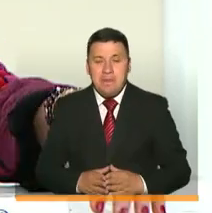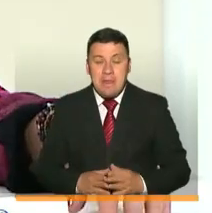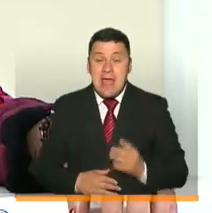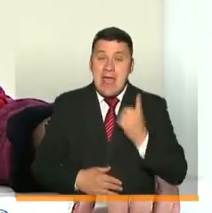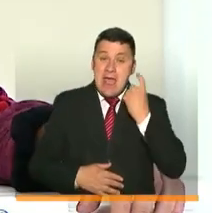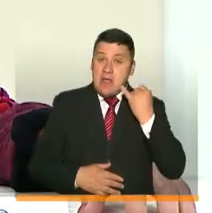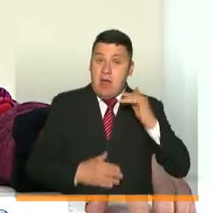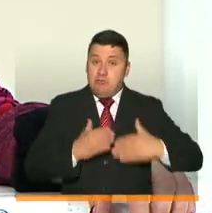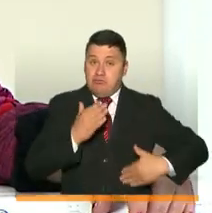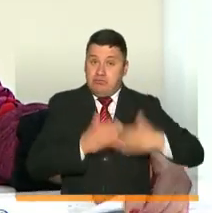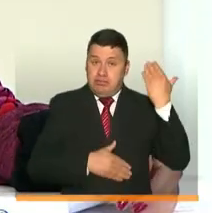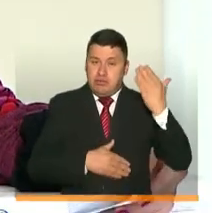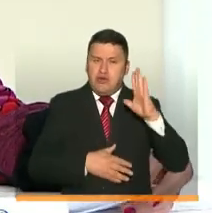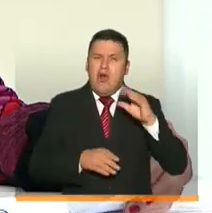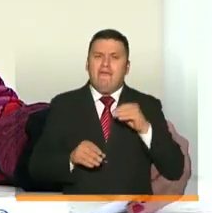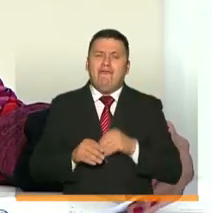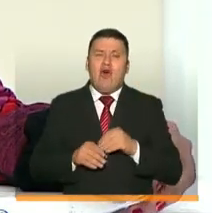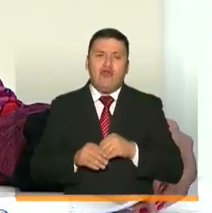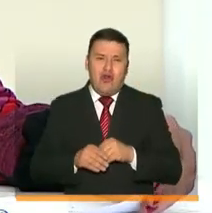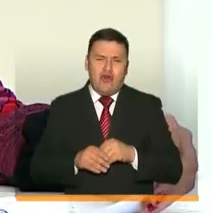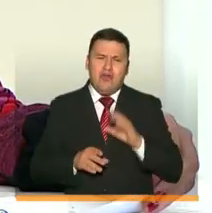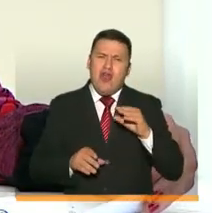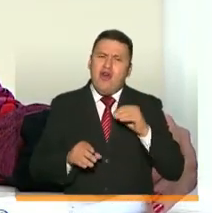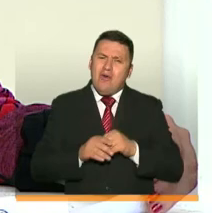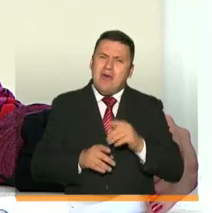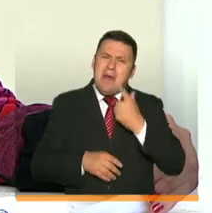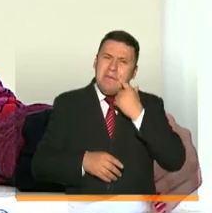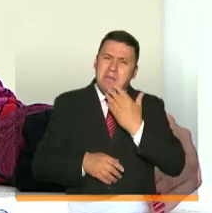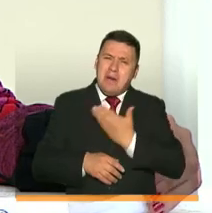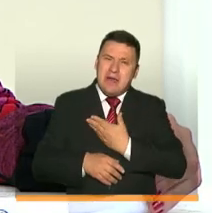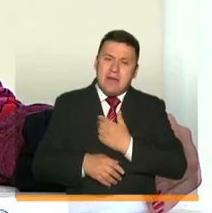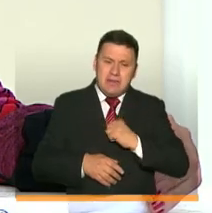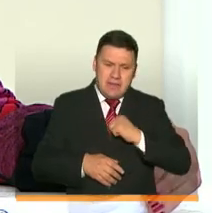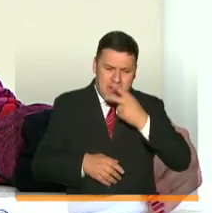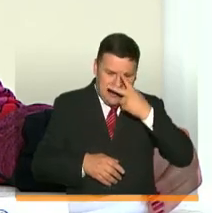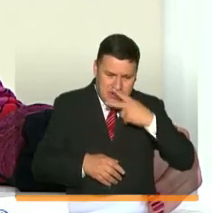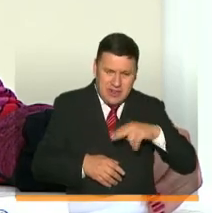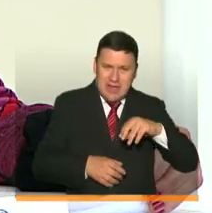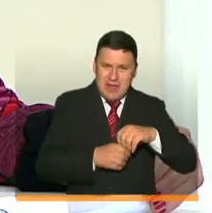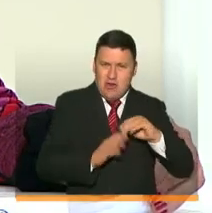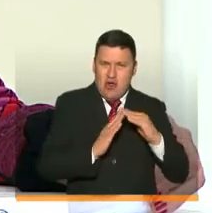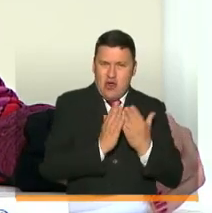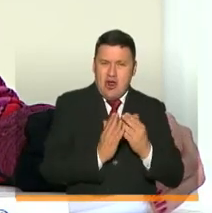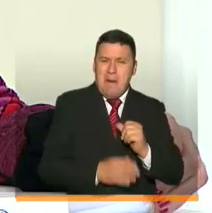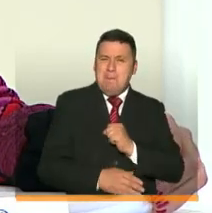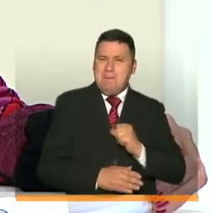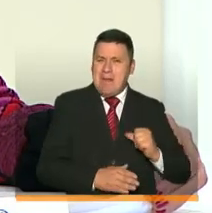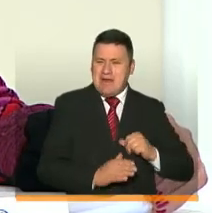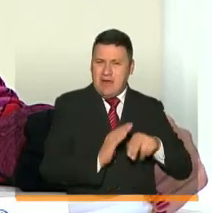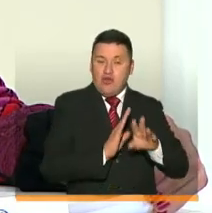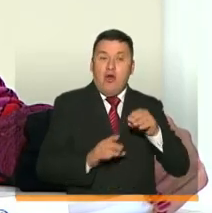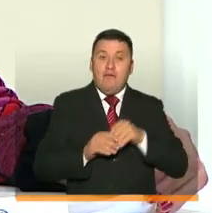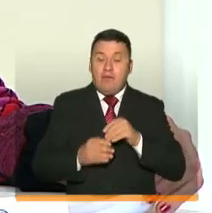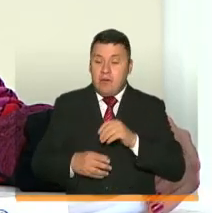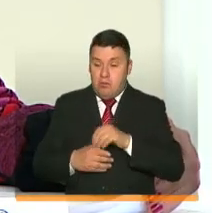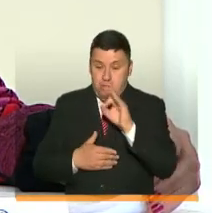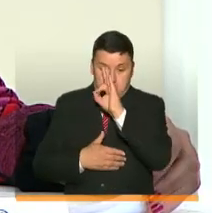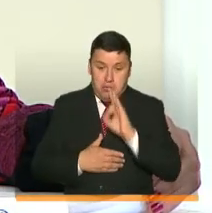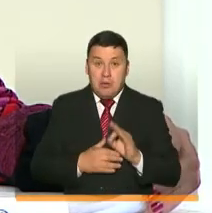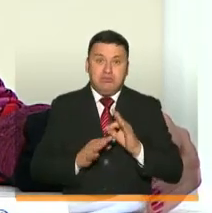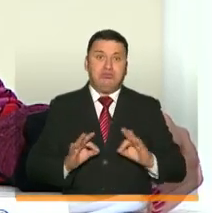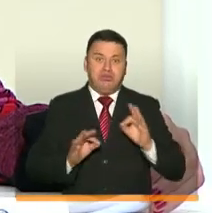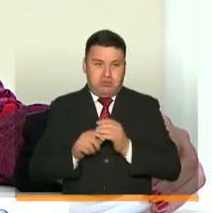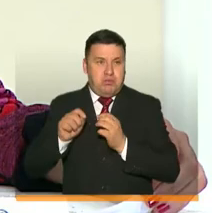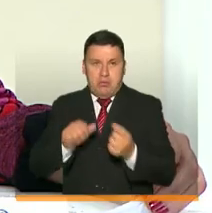Ayer ya comenzó a operar el fondo, el fondo para los padres que tienen niños en colegios y jardines privados, un fondo con un porcentaje muy